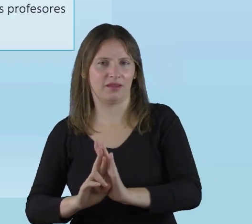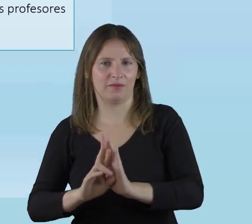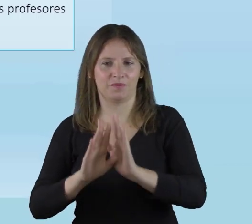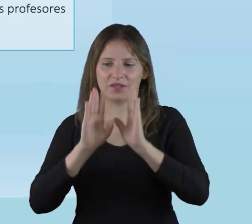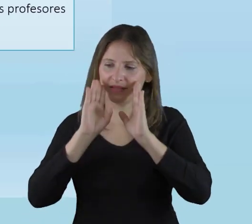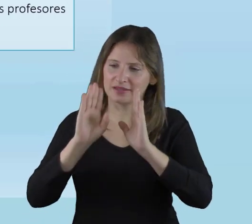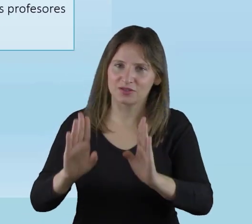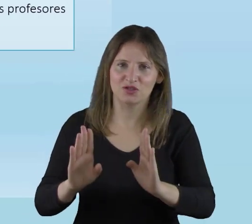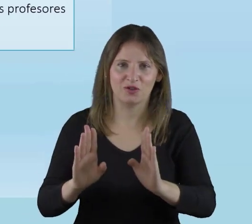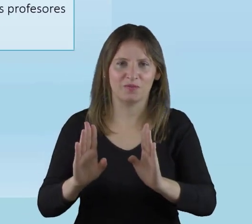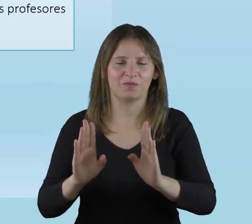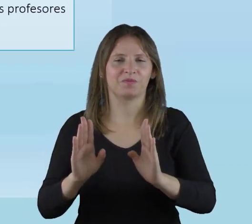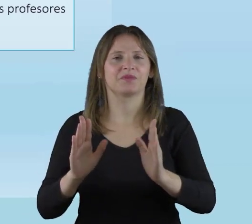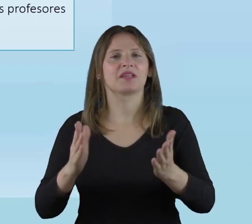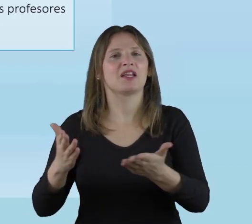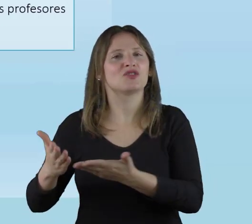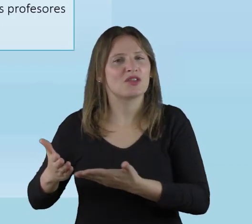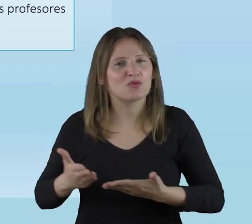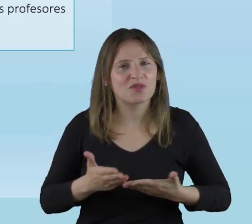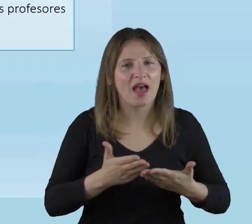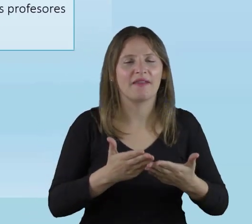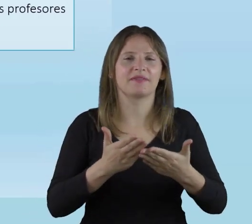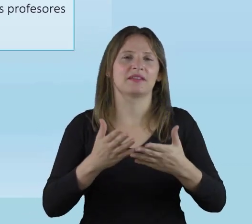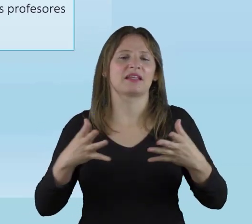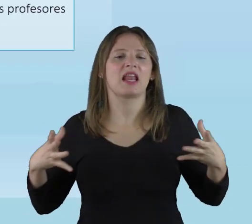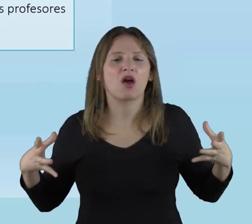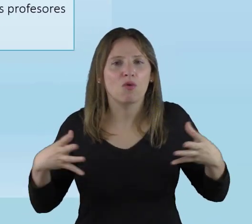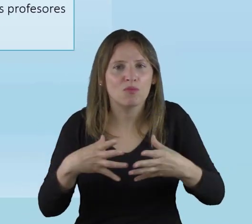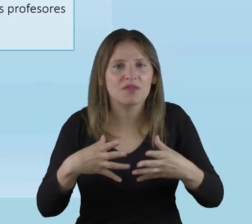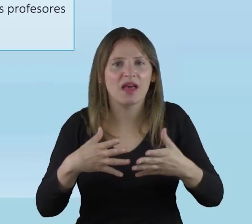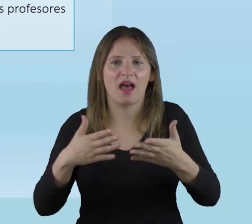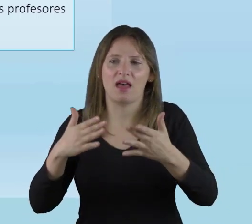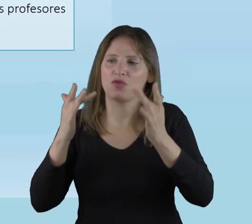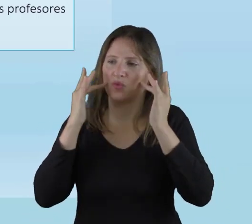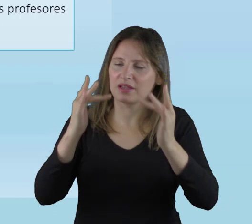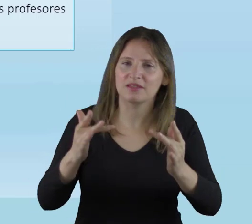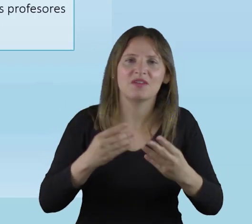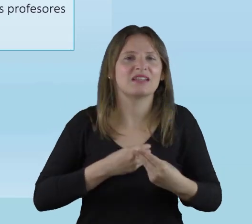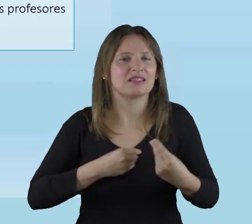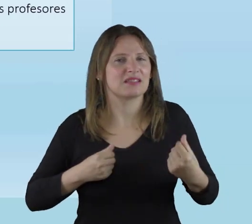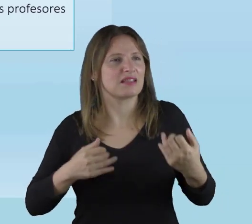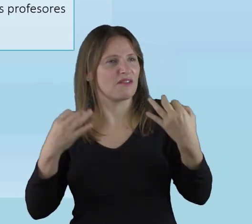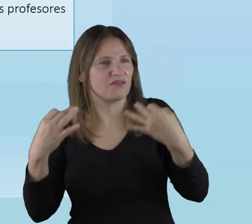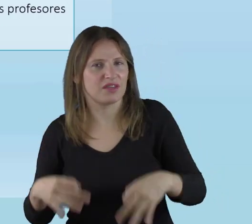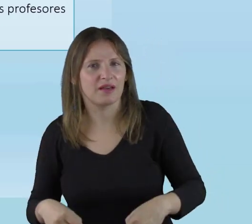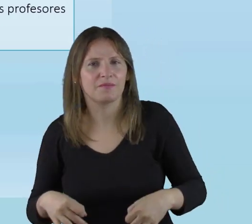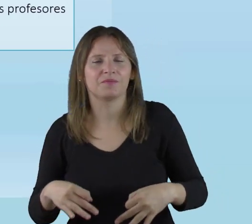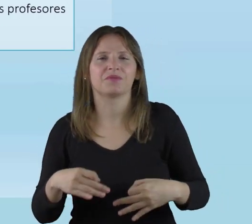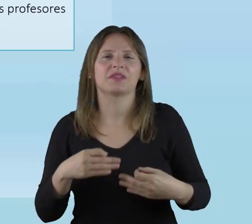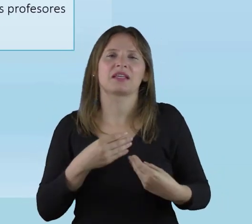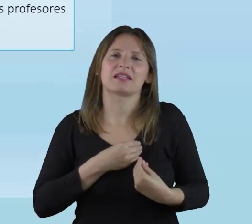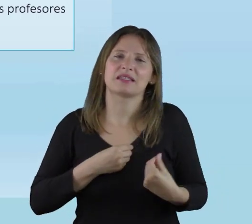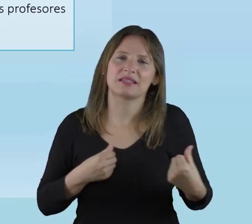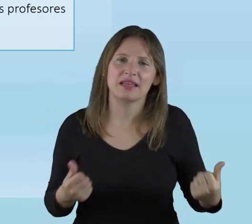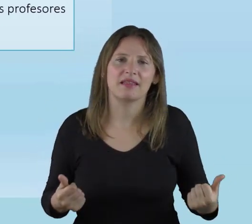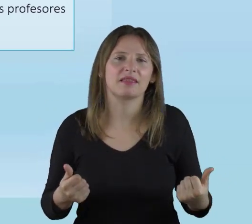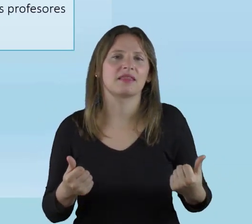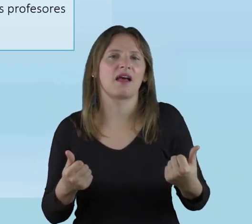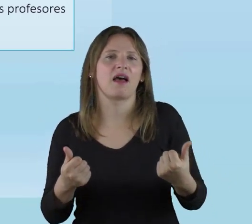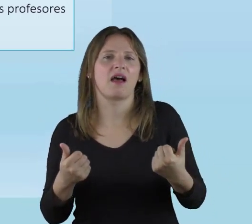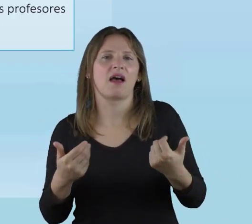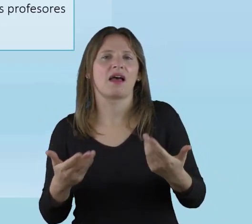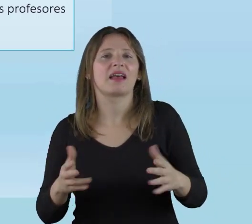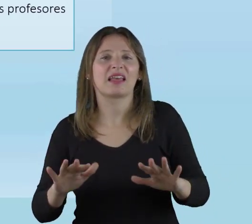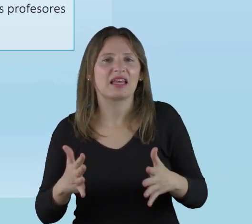sea un referente de atención, que los estudiantes, que la comunidad educativa se siente bien